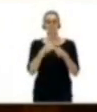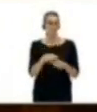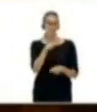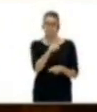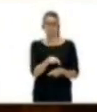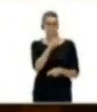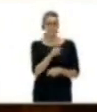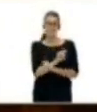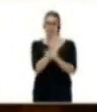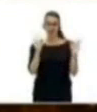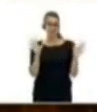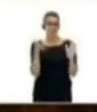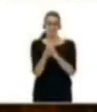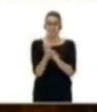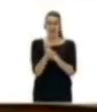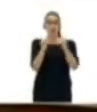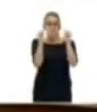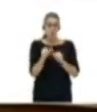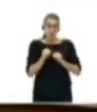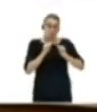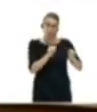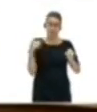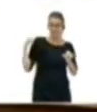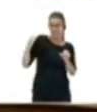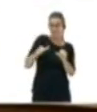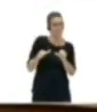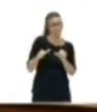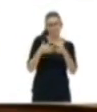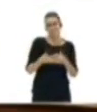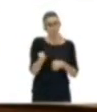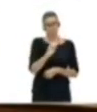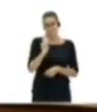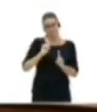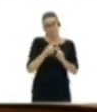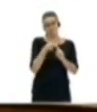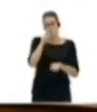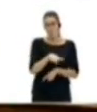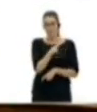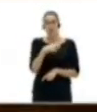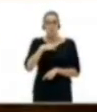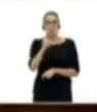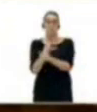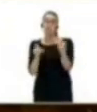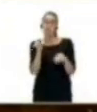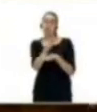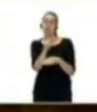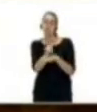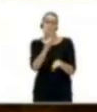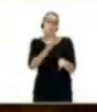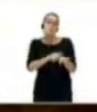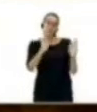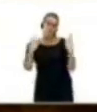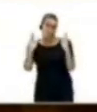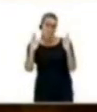Esta forma de gobernar no está funcionando. Se puede engañar a todo el mundo algún tiempo. Pueden engañar a